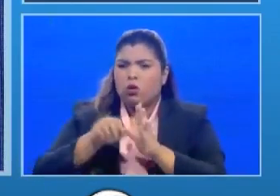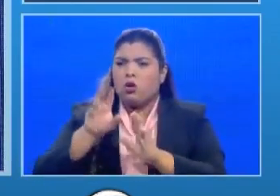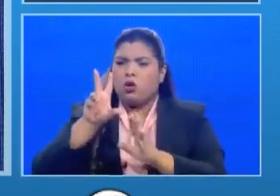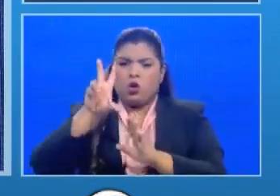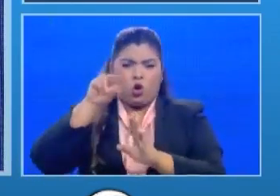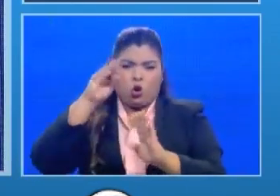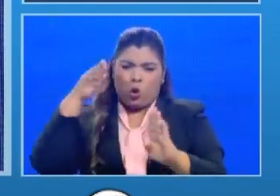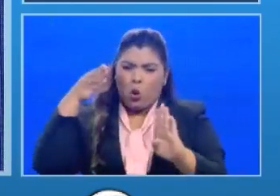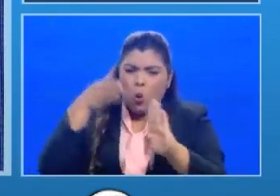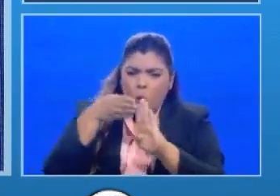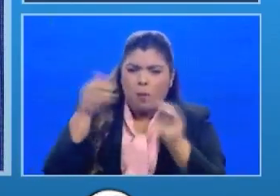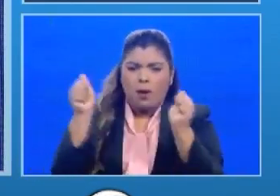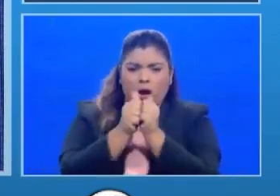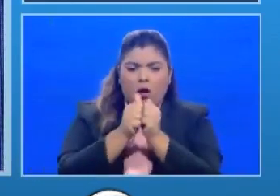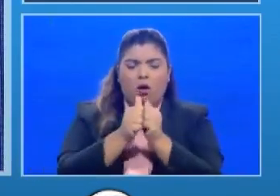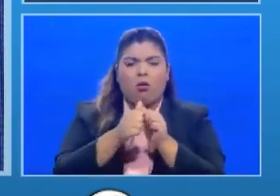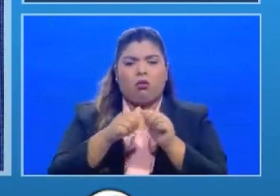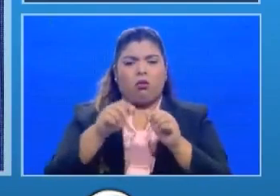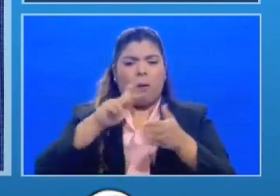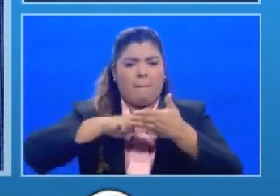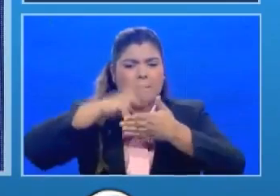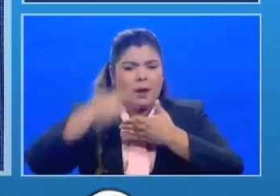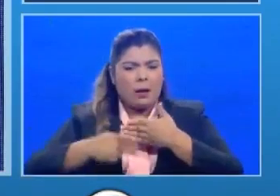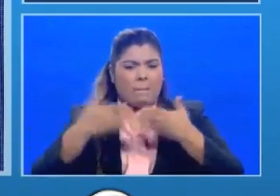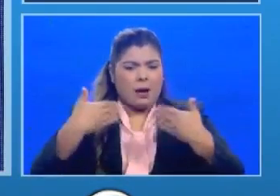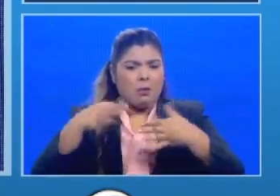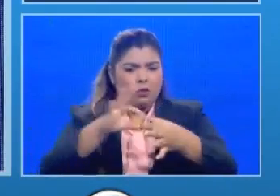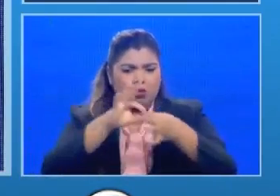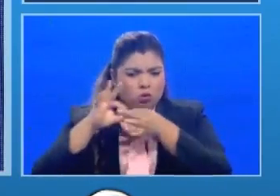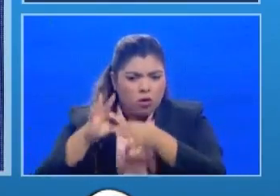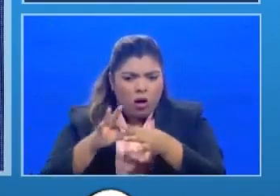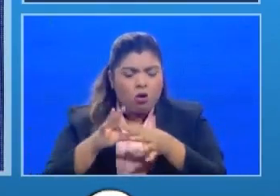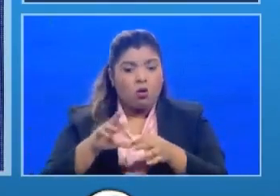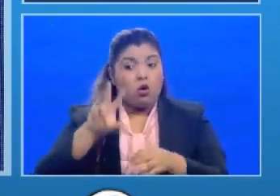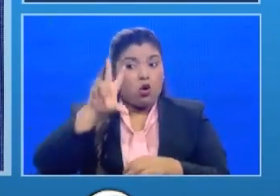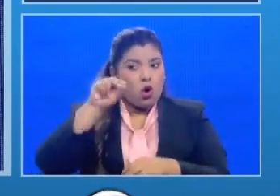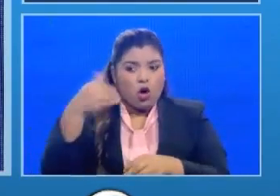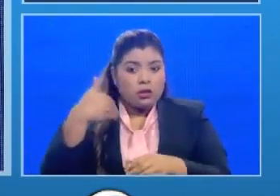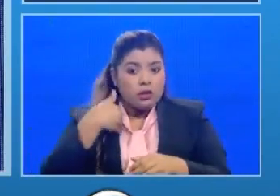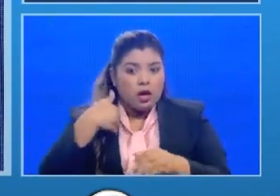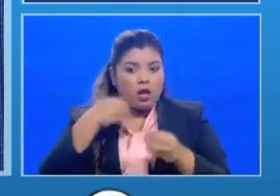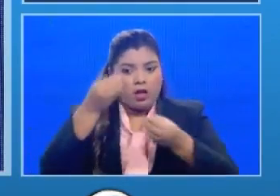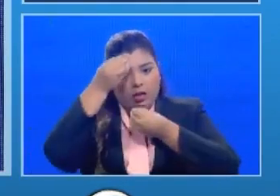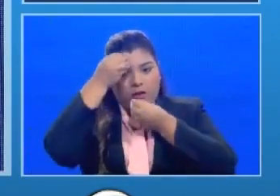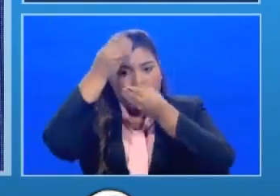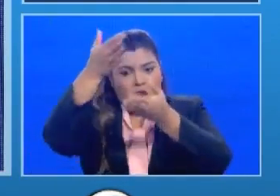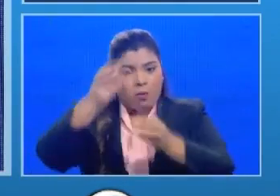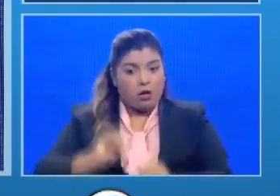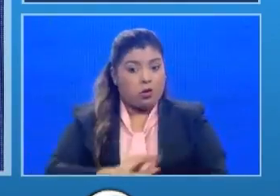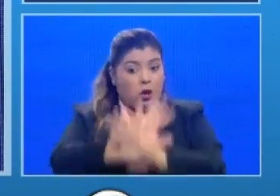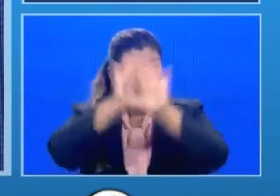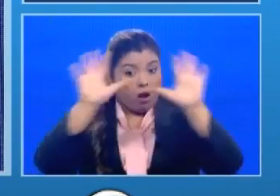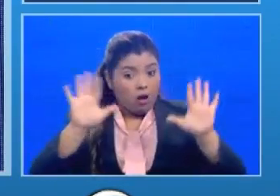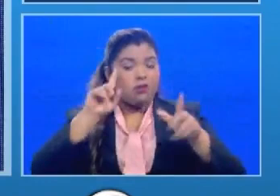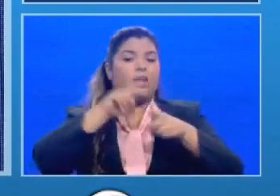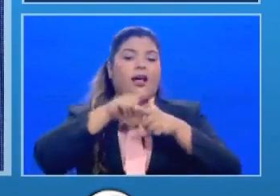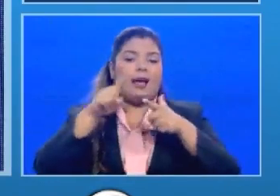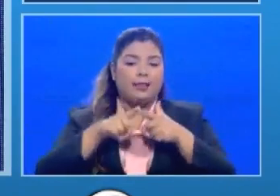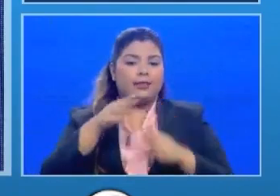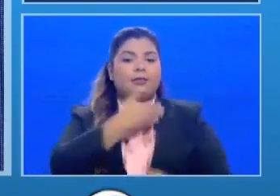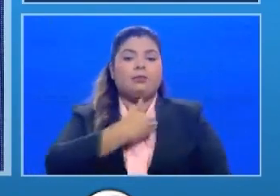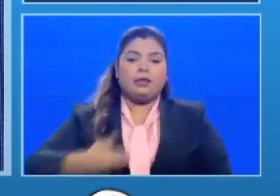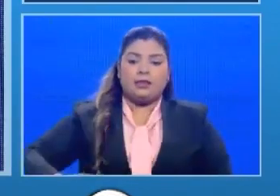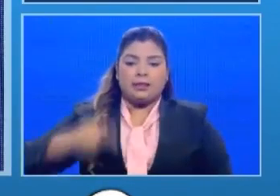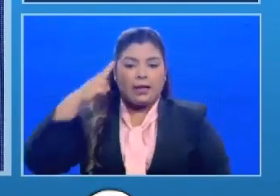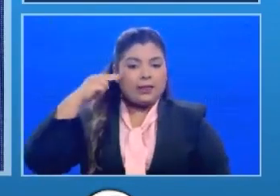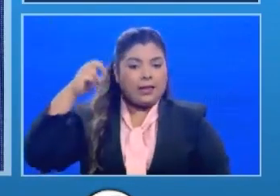normativas y de las políticas de transparencia para la distribución de todos estos recursos se van a tomar todas